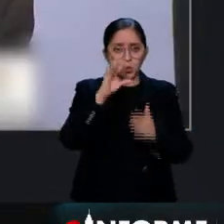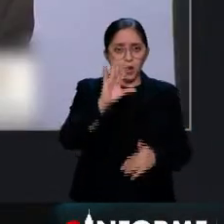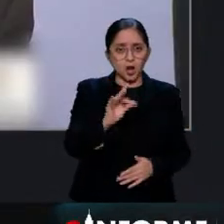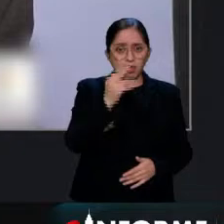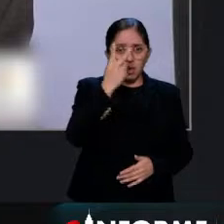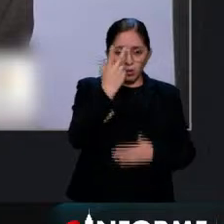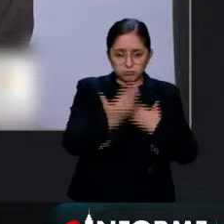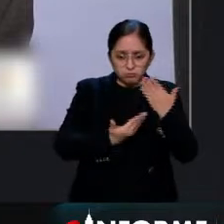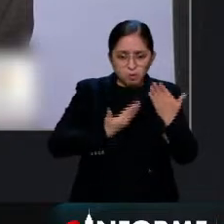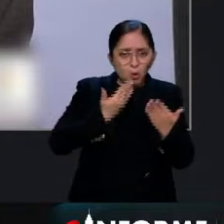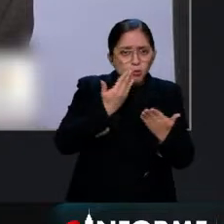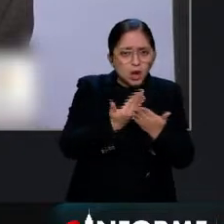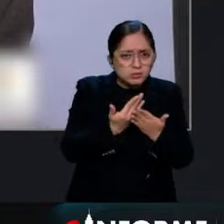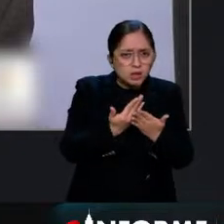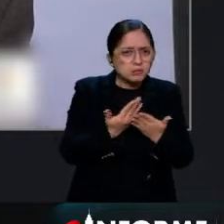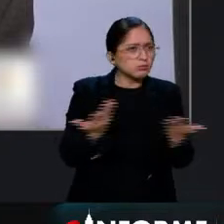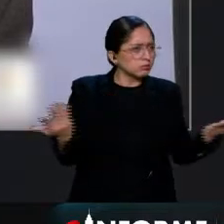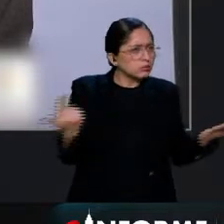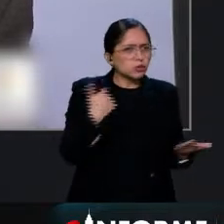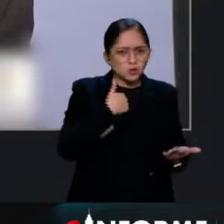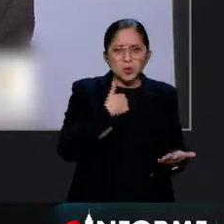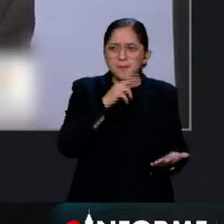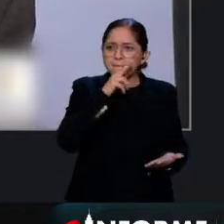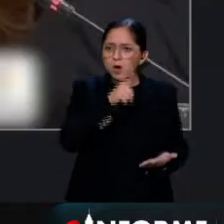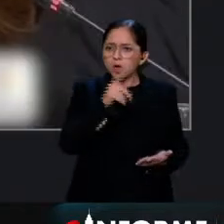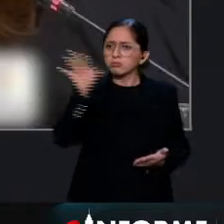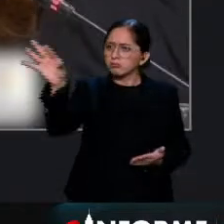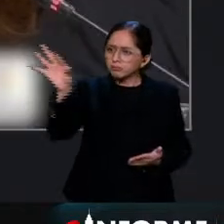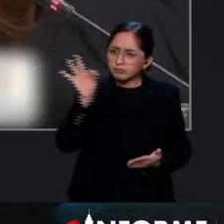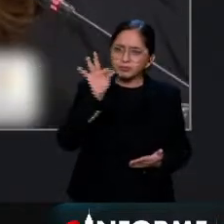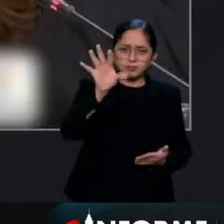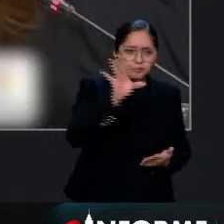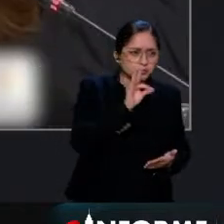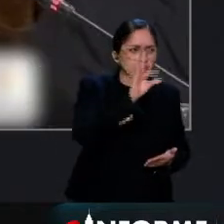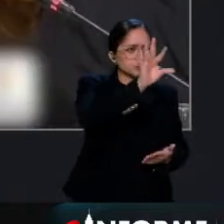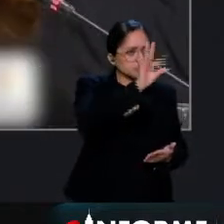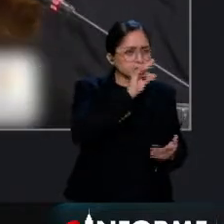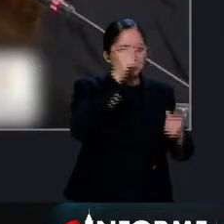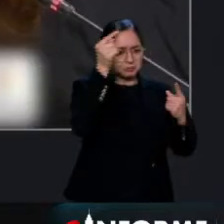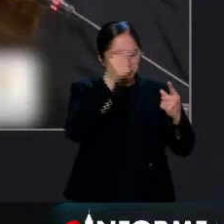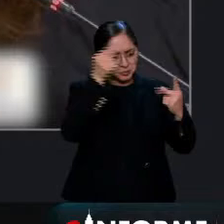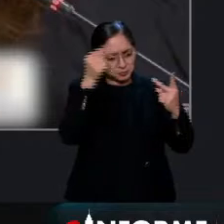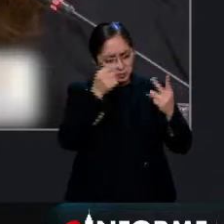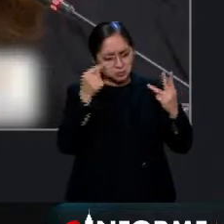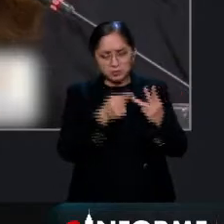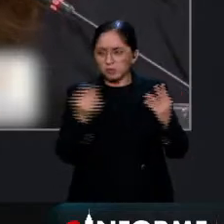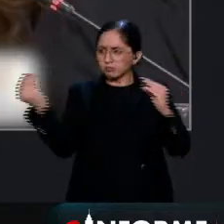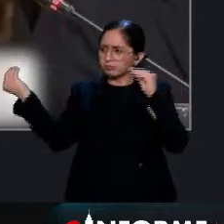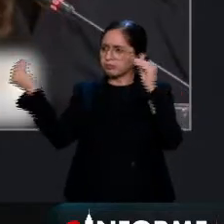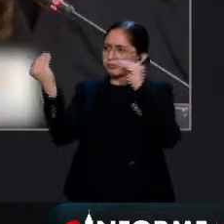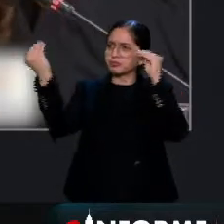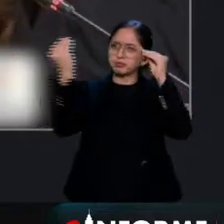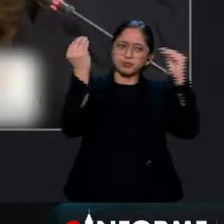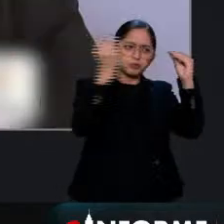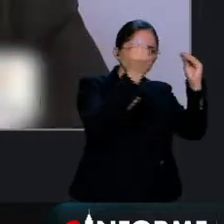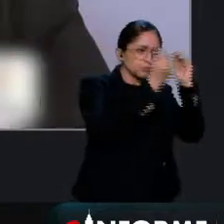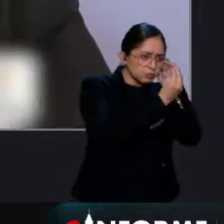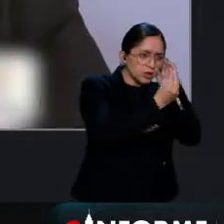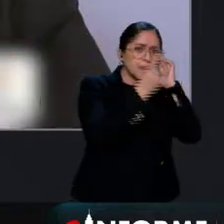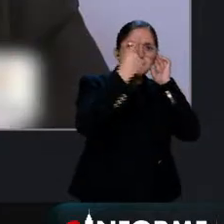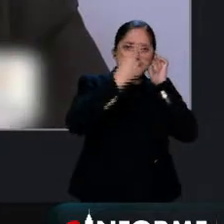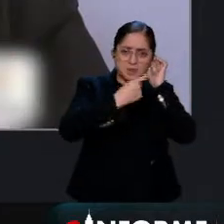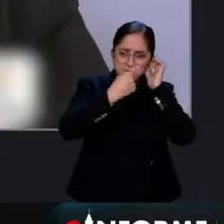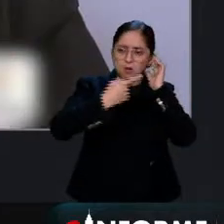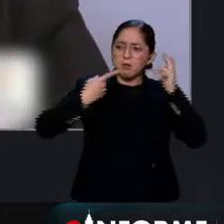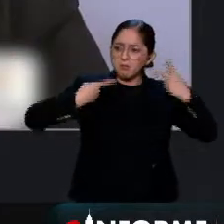entonces yo hago lo posible para discutir cada una de esas iniciativas invito a la gente que las lea y